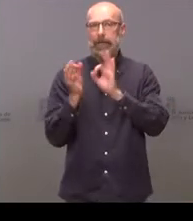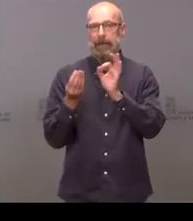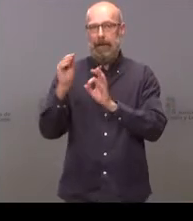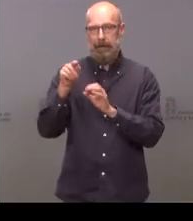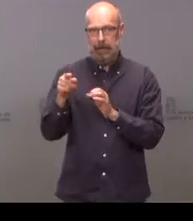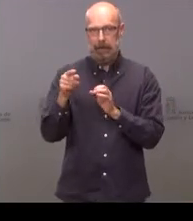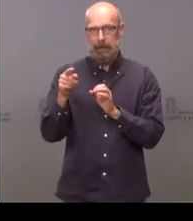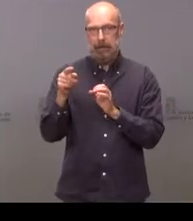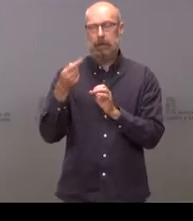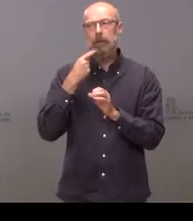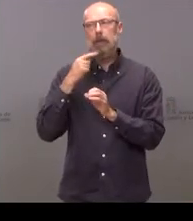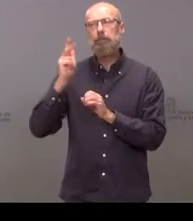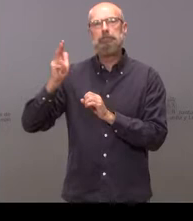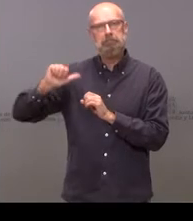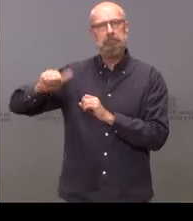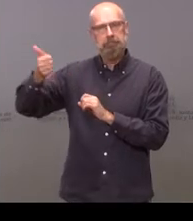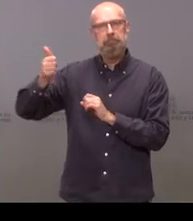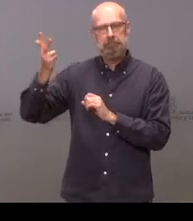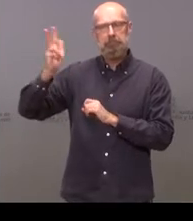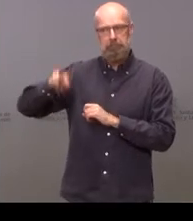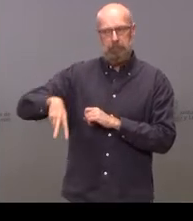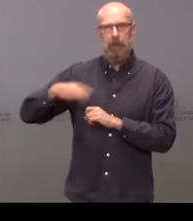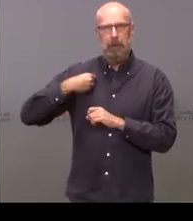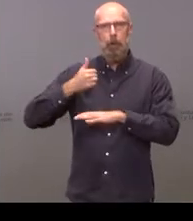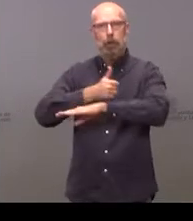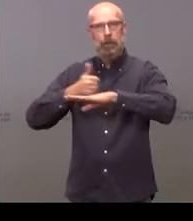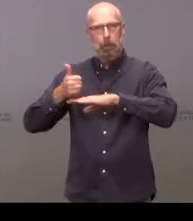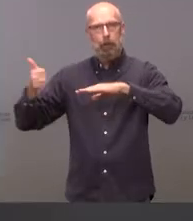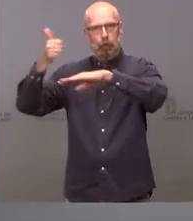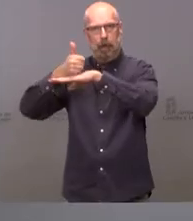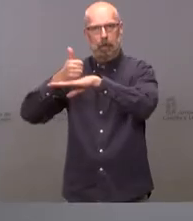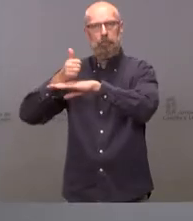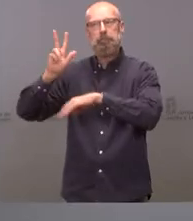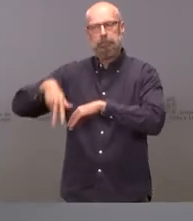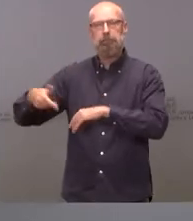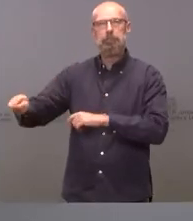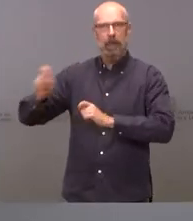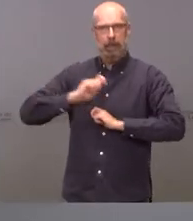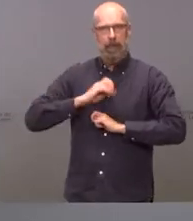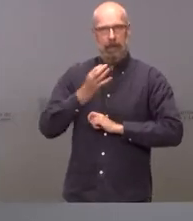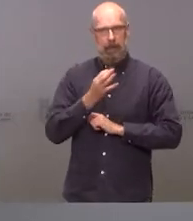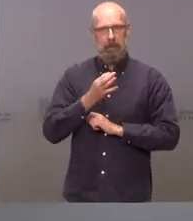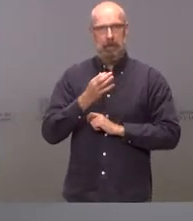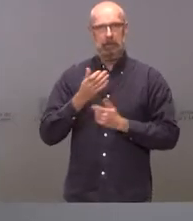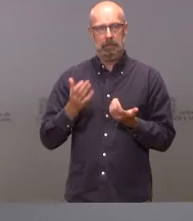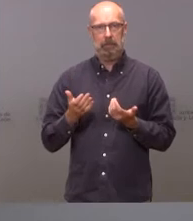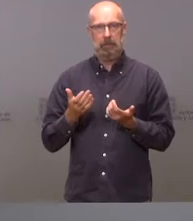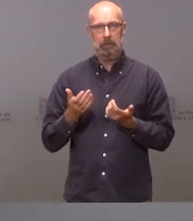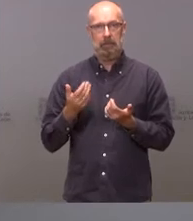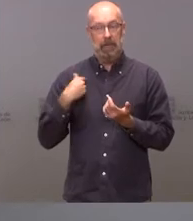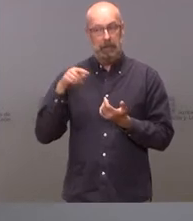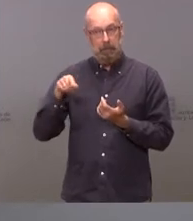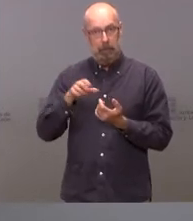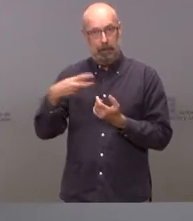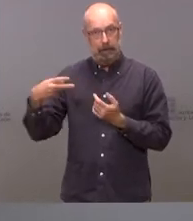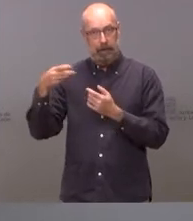sido reconocidos a nuestro favor por parte de la sentencia del Tribunal Supremo, que además ha sido publicada esta relativa a los intereses este mismo